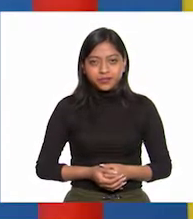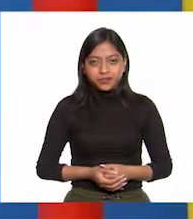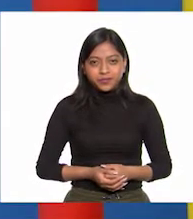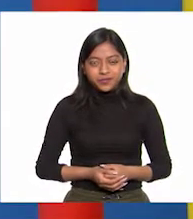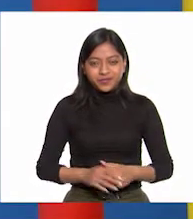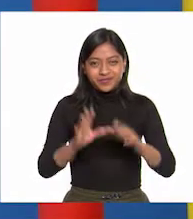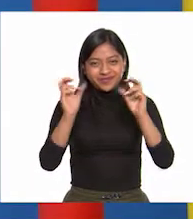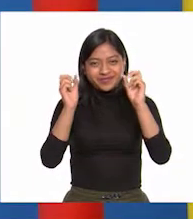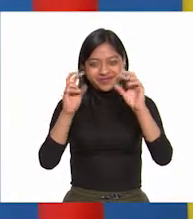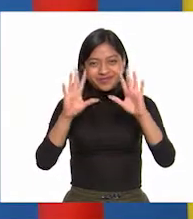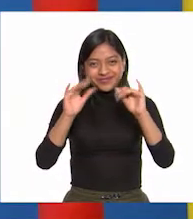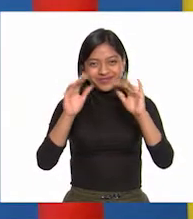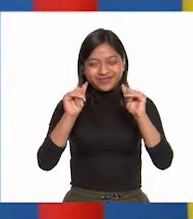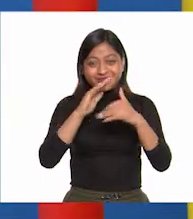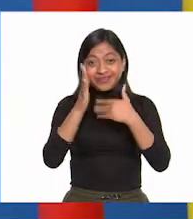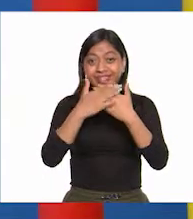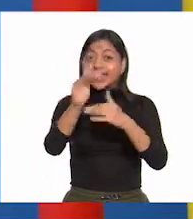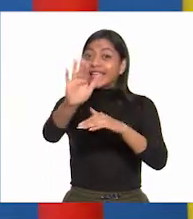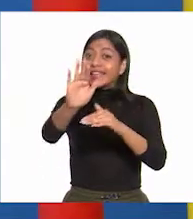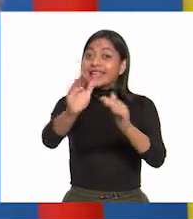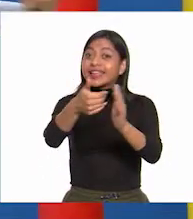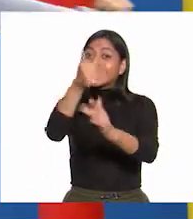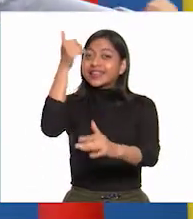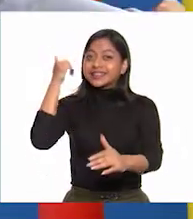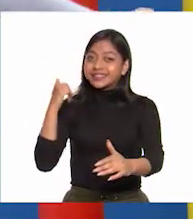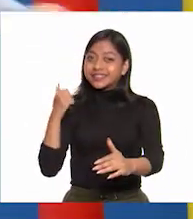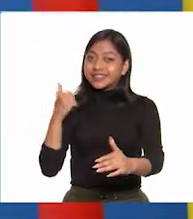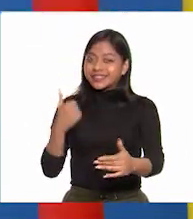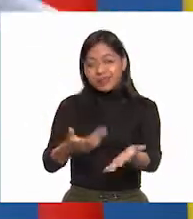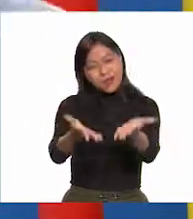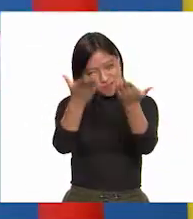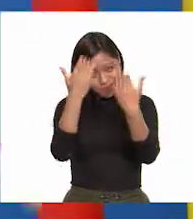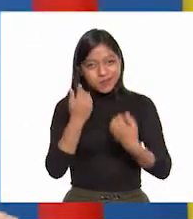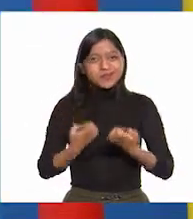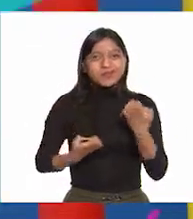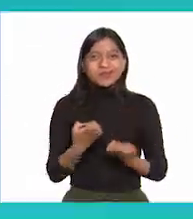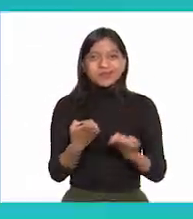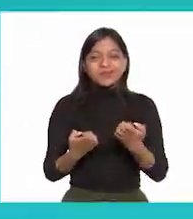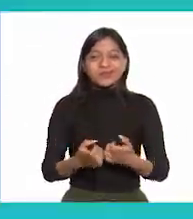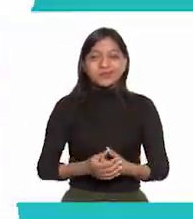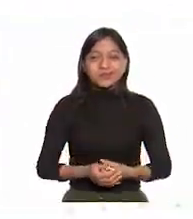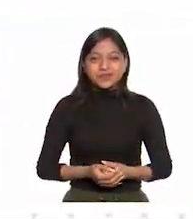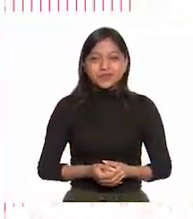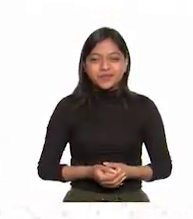nos vemos en la próxima, pero antes vamos a movernos un poco.